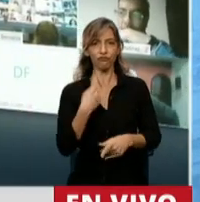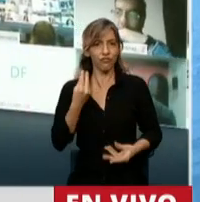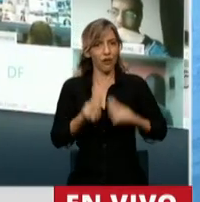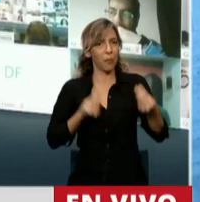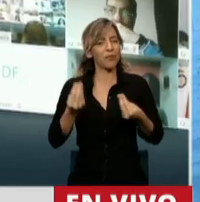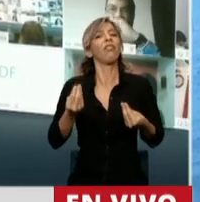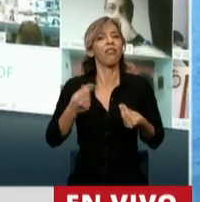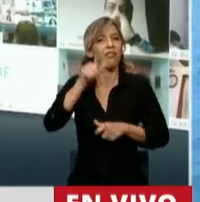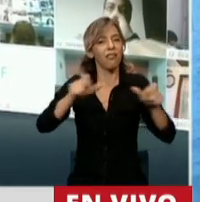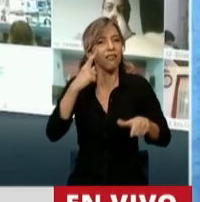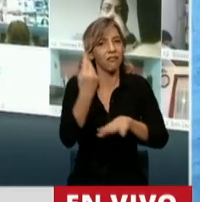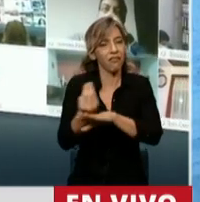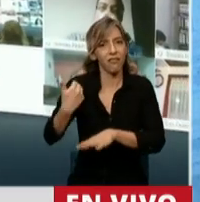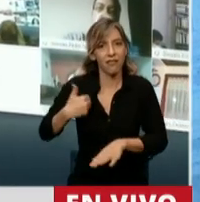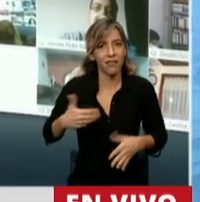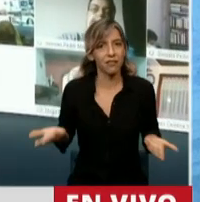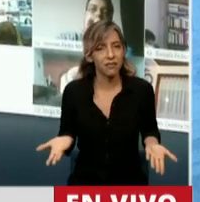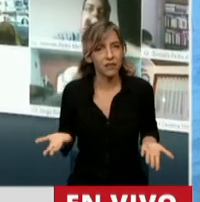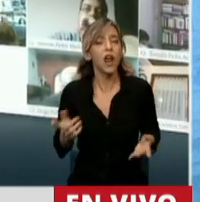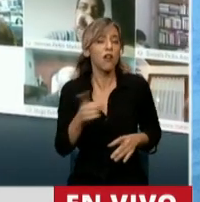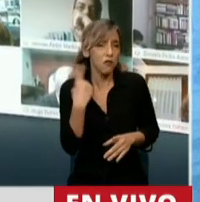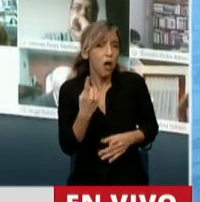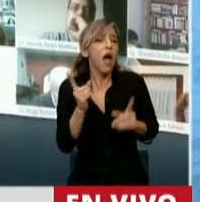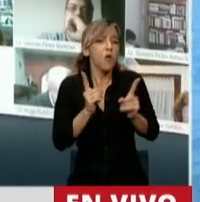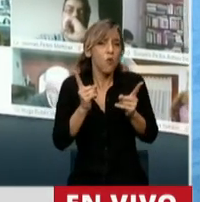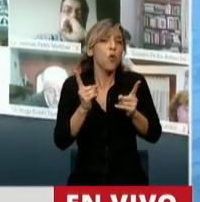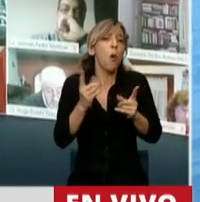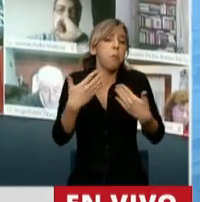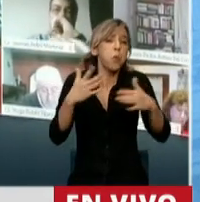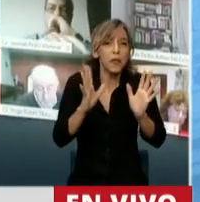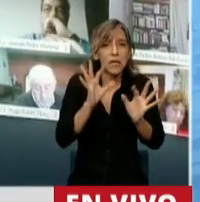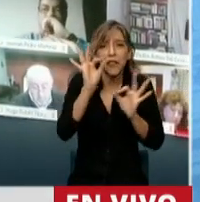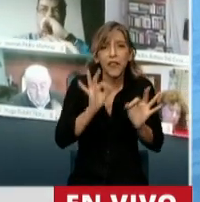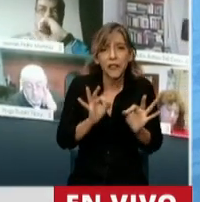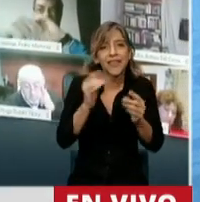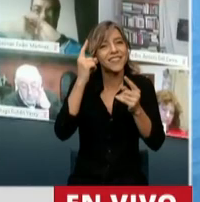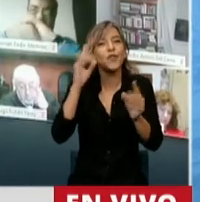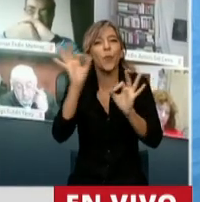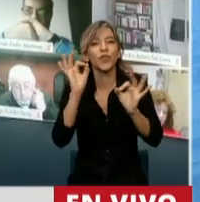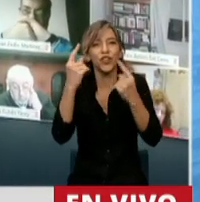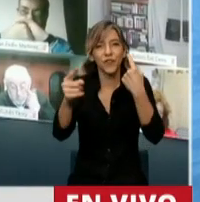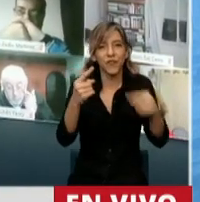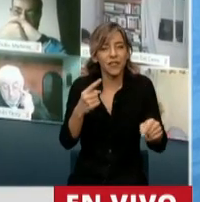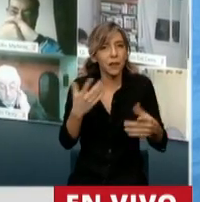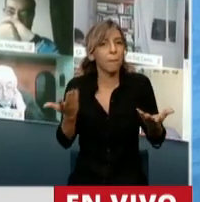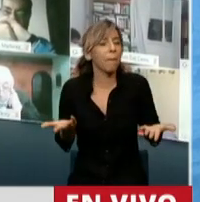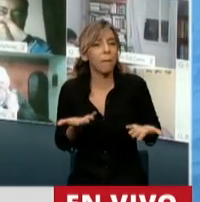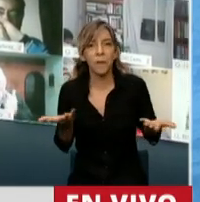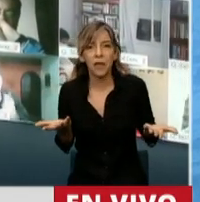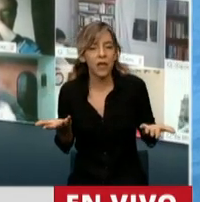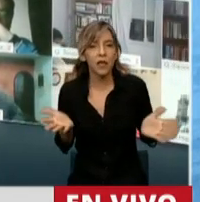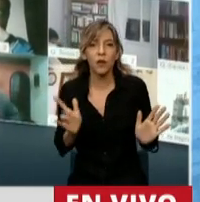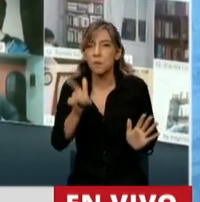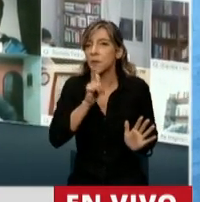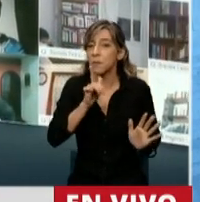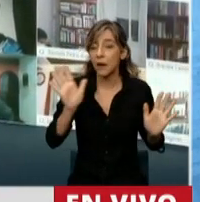juntos una moratoria que podemos tener algunos aspectos de diferencia, pero absolutamente menores? Es una opción la que hacen. Entonces, a mí me